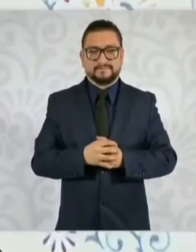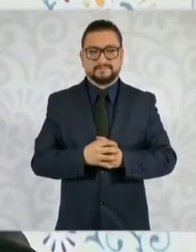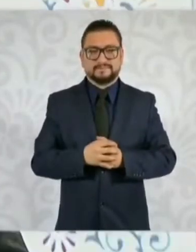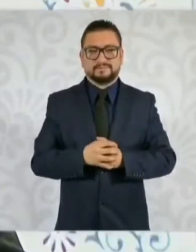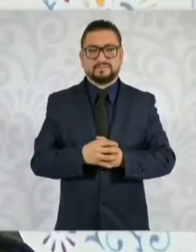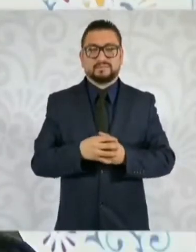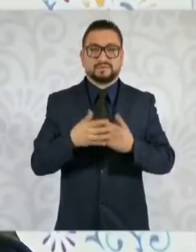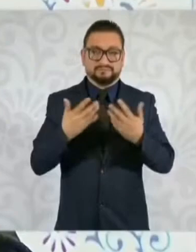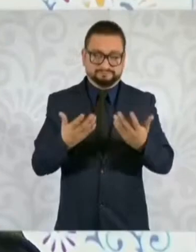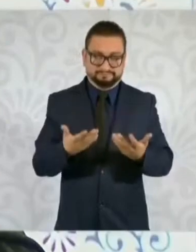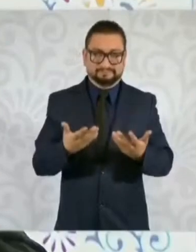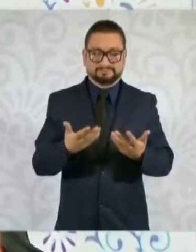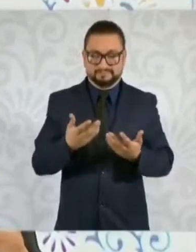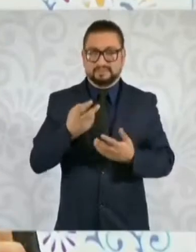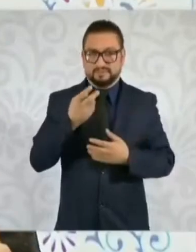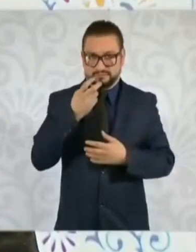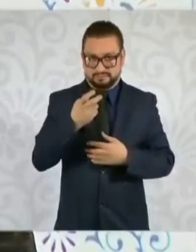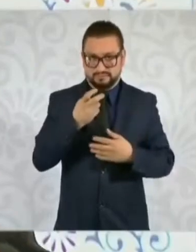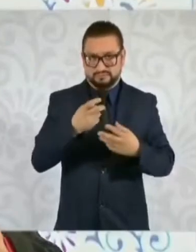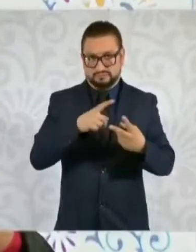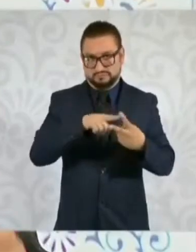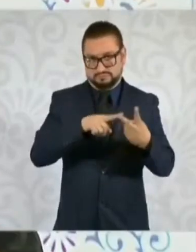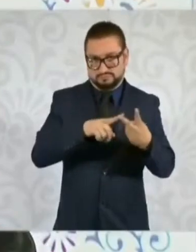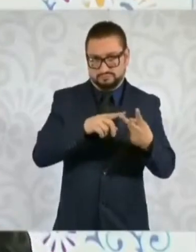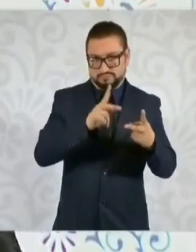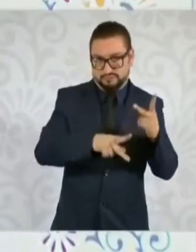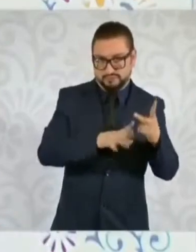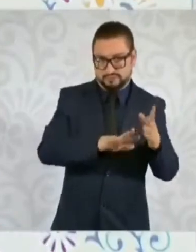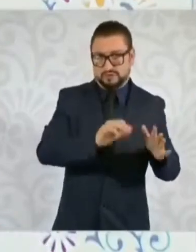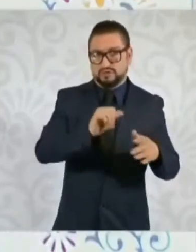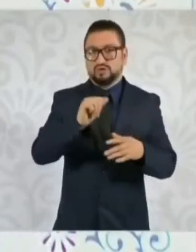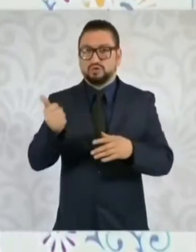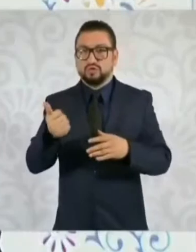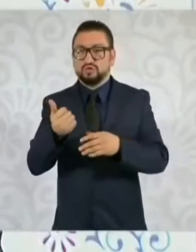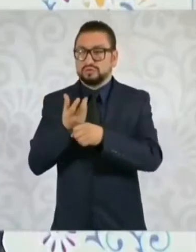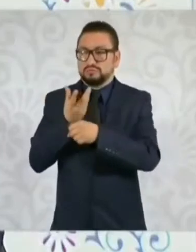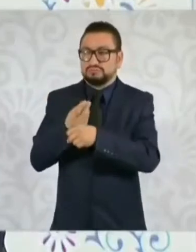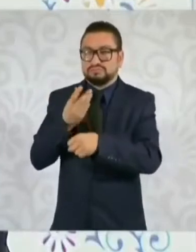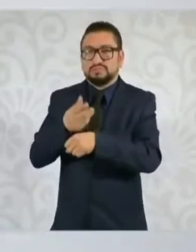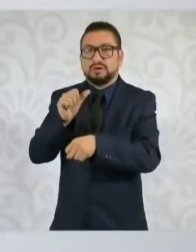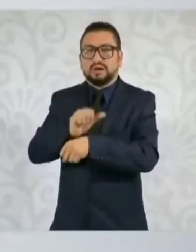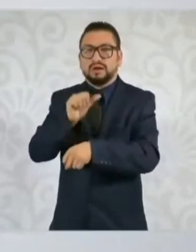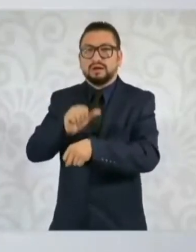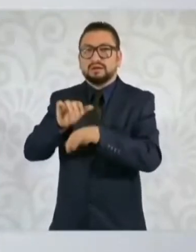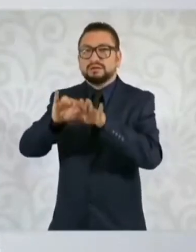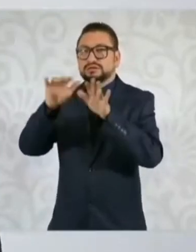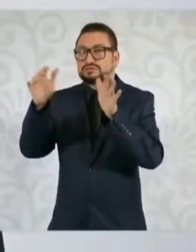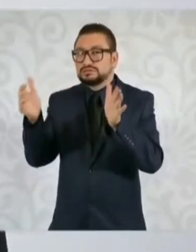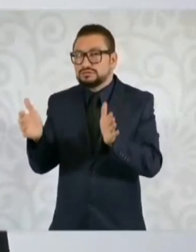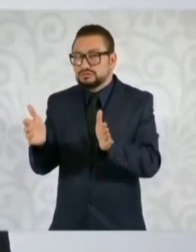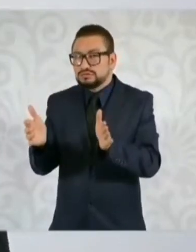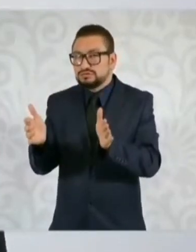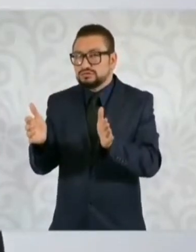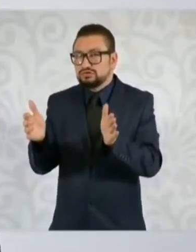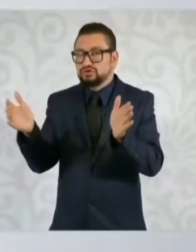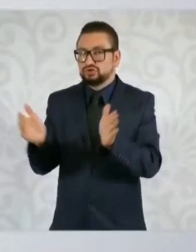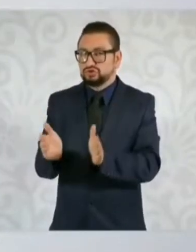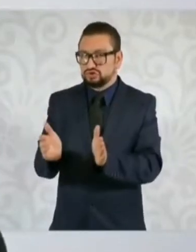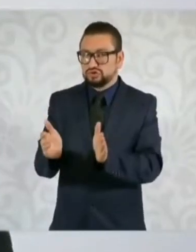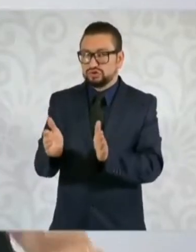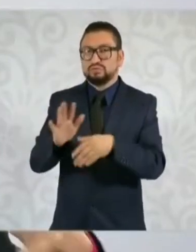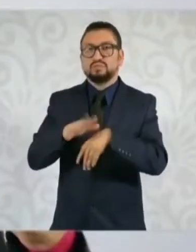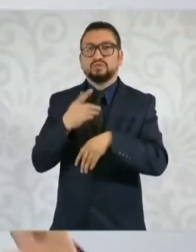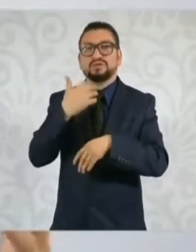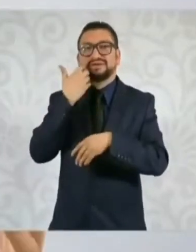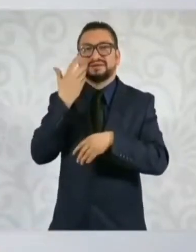Entonces, esa es, digamos, una parte. La otra es hacer el carrito. Digo carrito porque la idea es